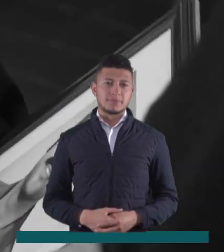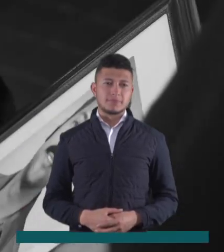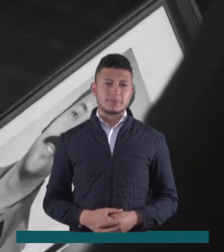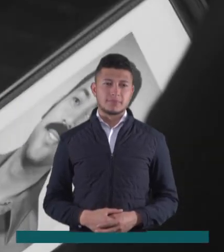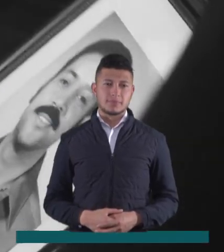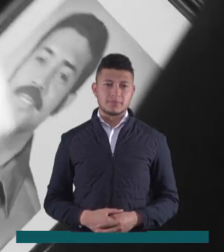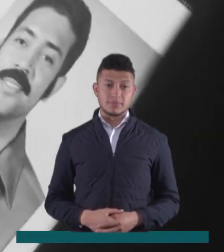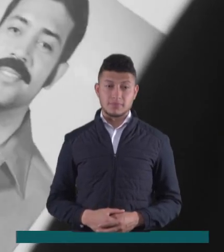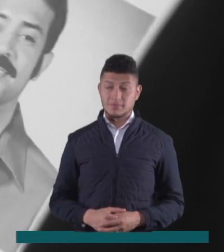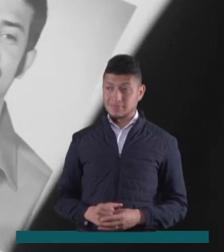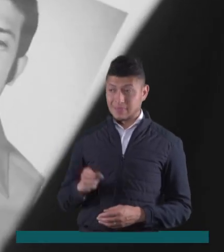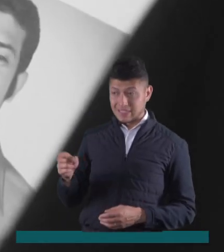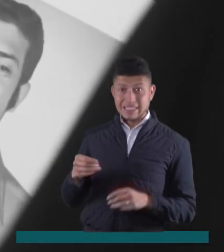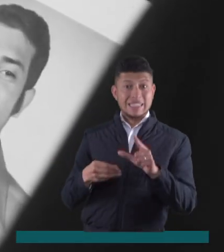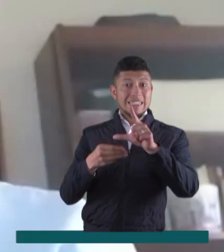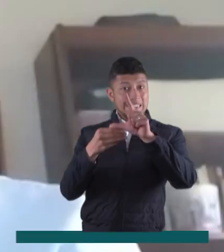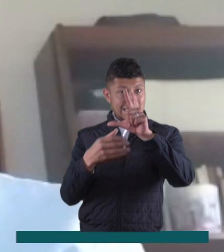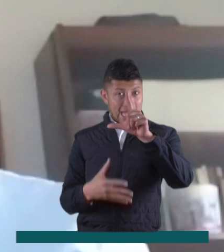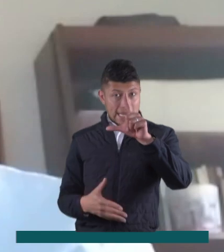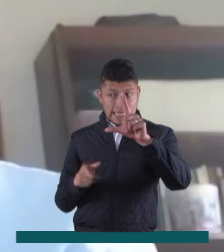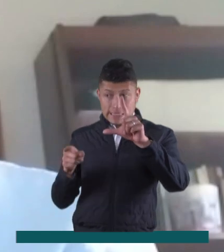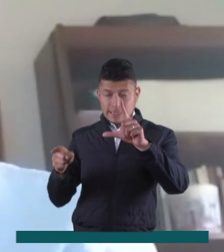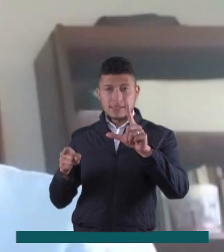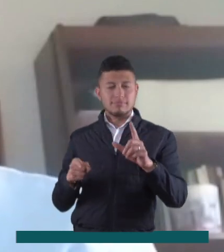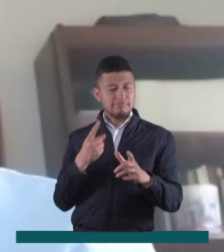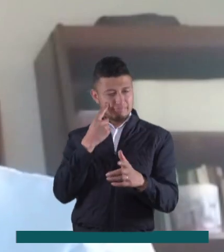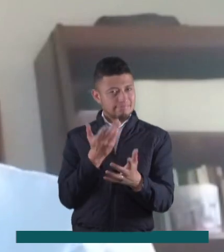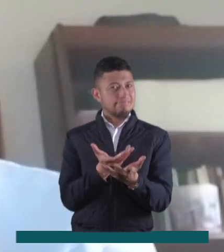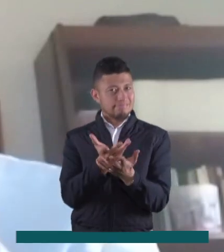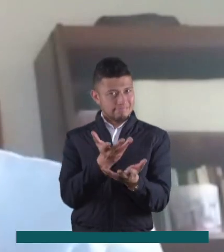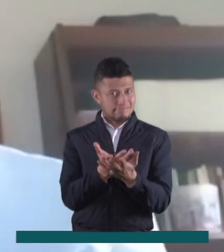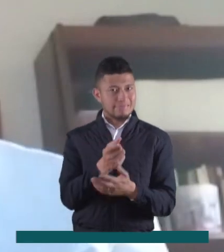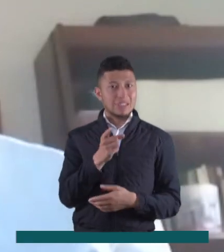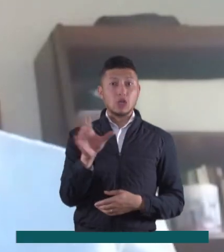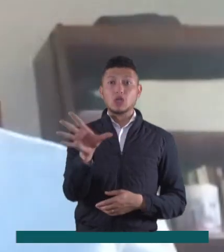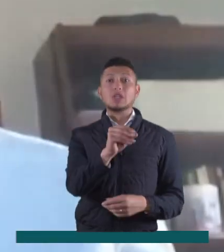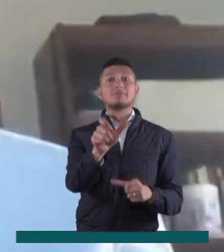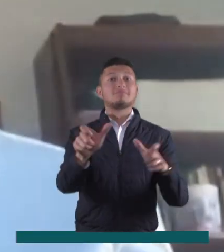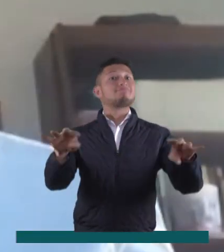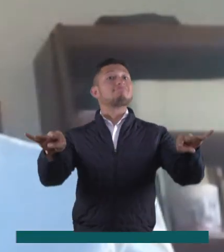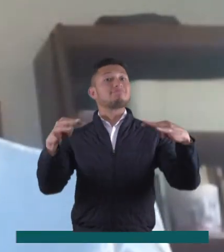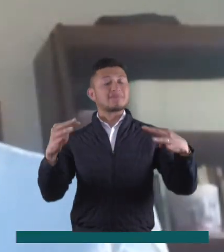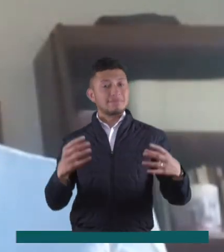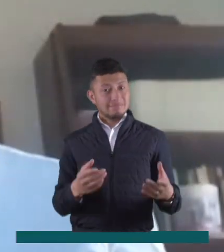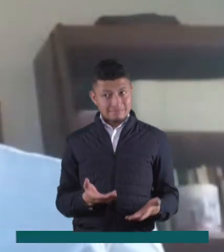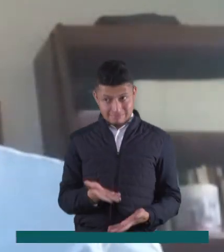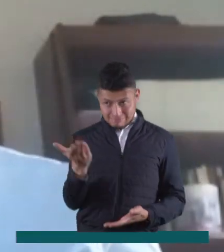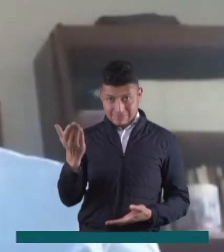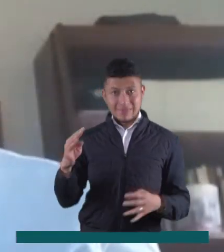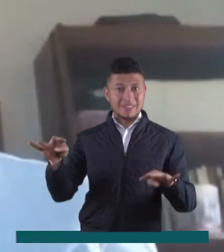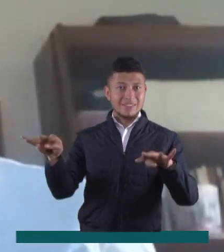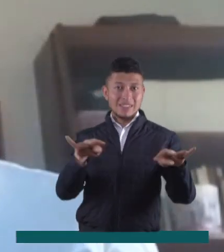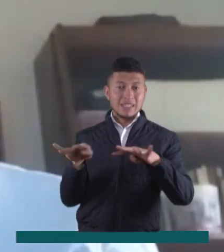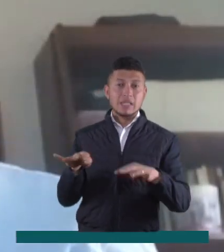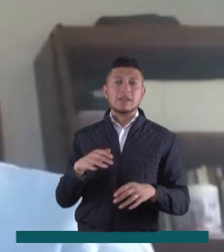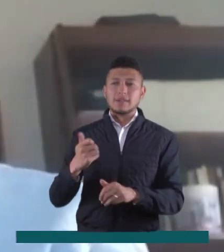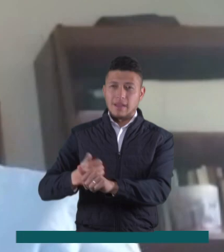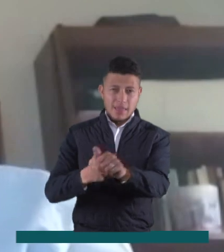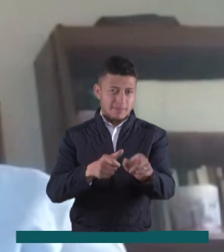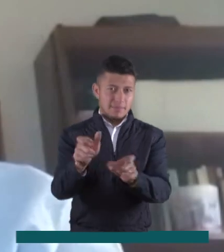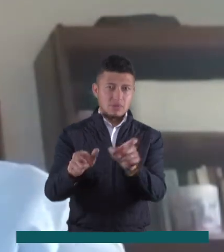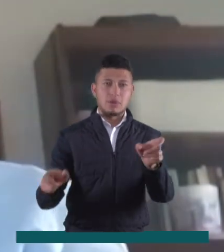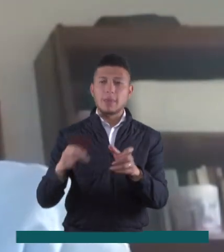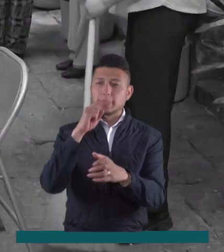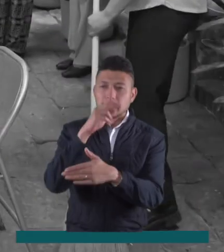Creo que es una serie recomendada para todos los públicos. Cada espectador,